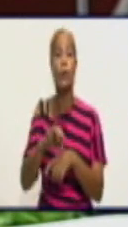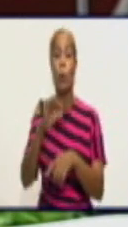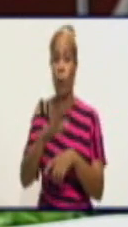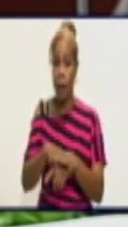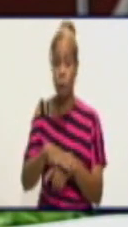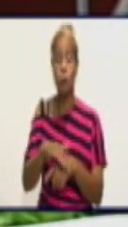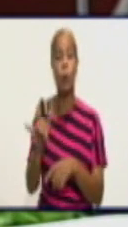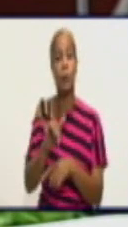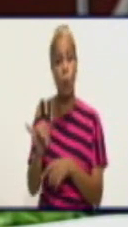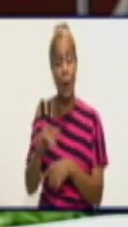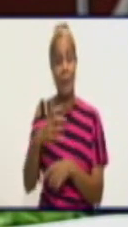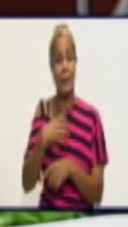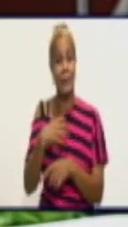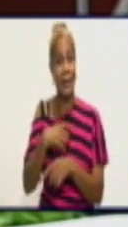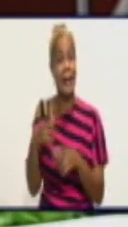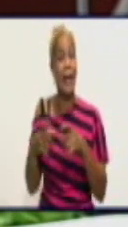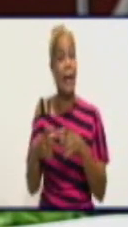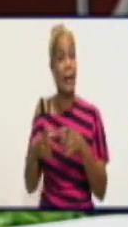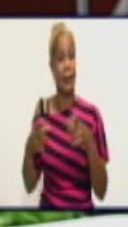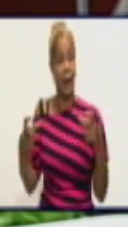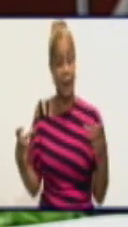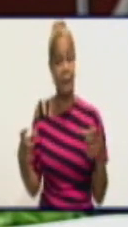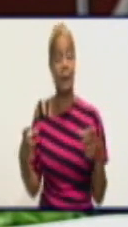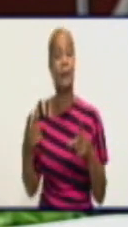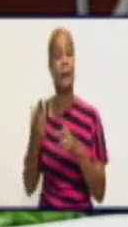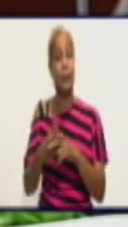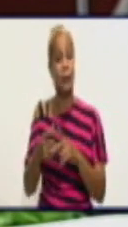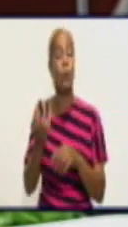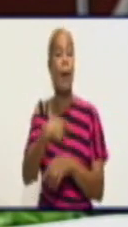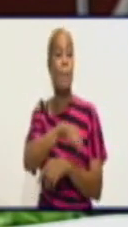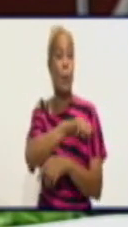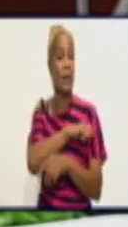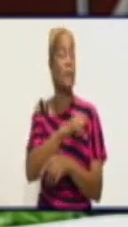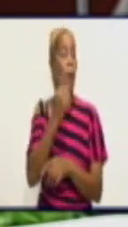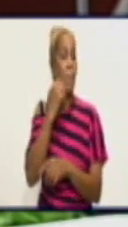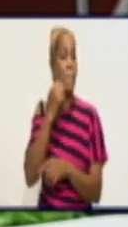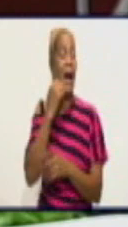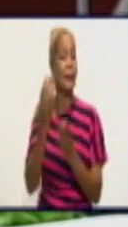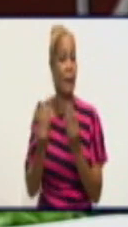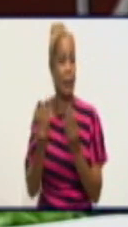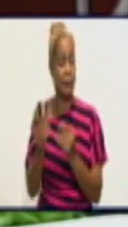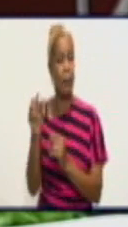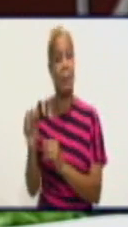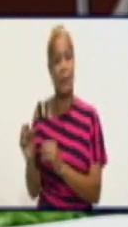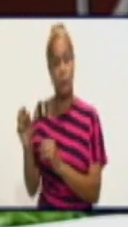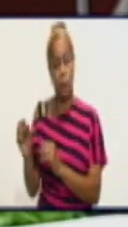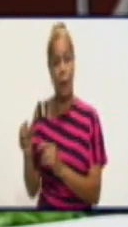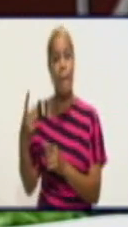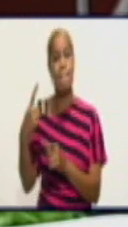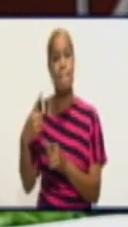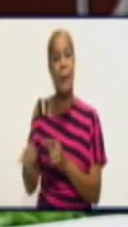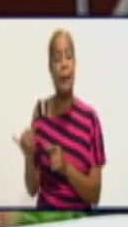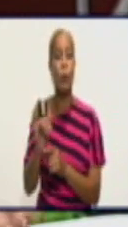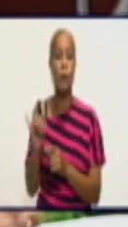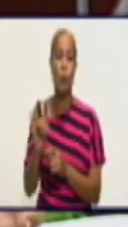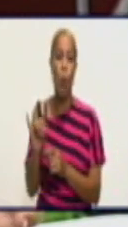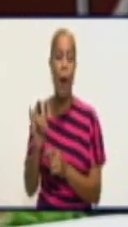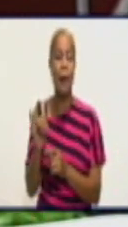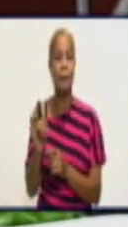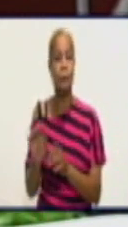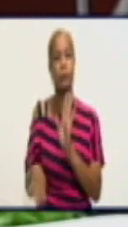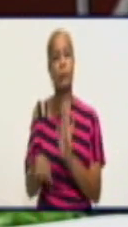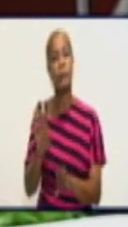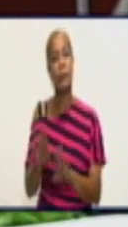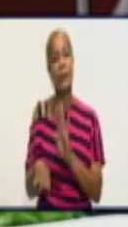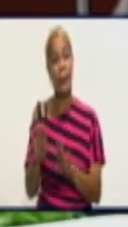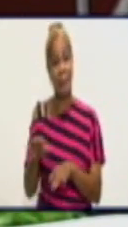territorio que tiene una extensión territorial, uno de los municipios más grandes, pero su densidad poblacional no se corresponde con esa